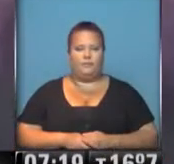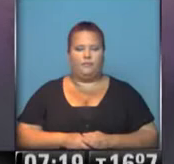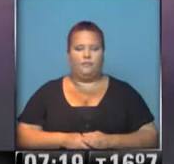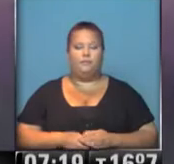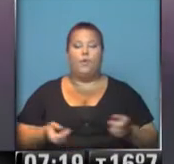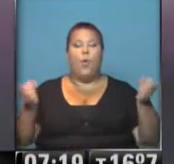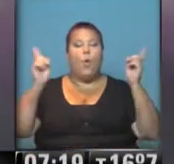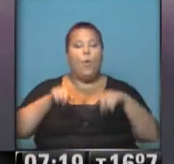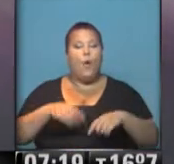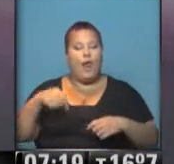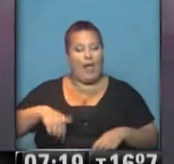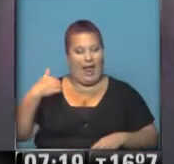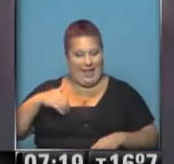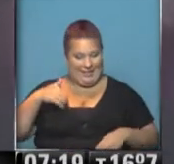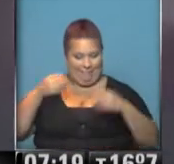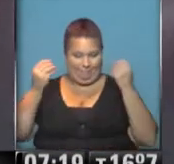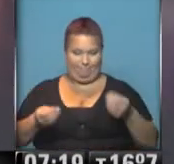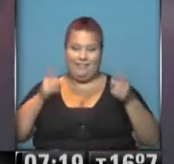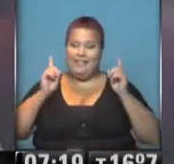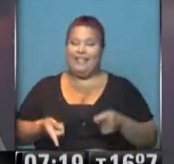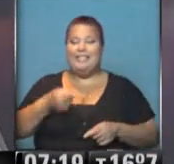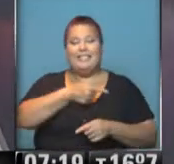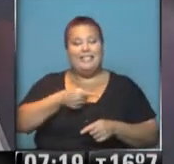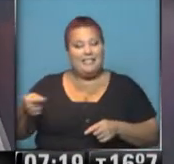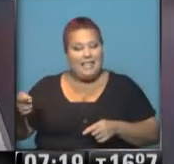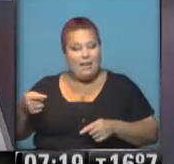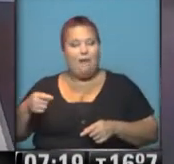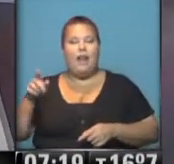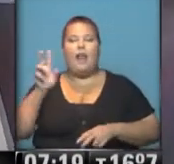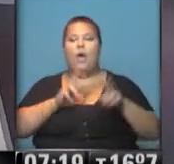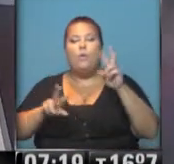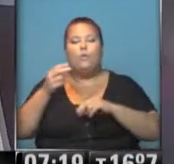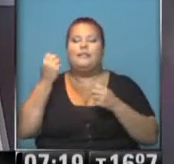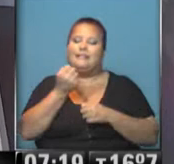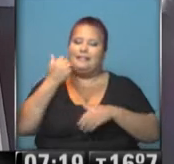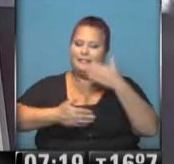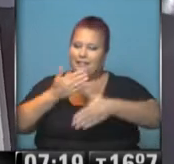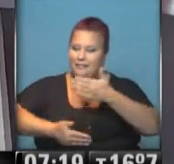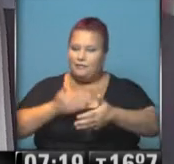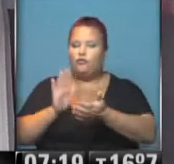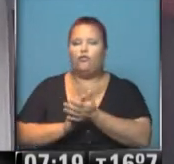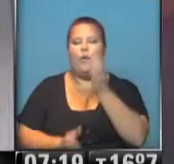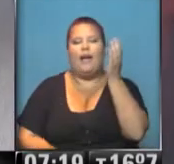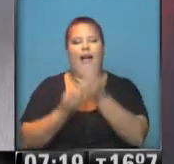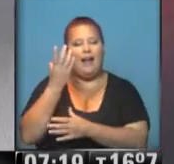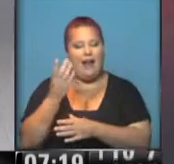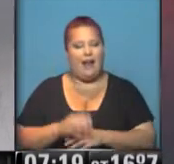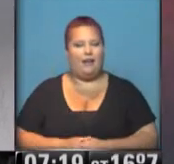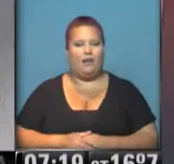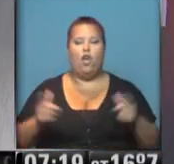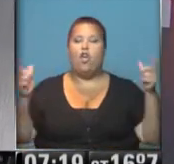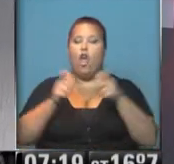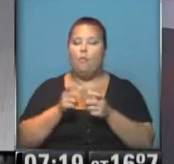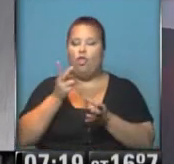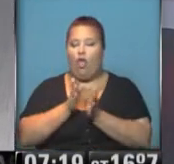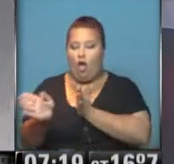Volvemos ahora a la Argentina porque también es una semana en donde se busca avanzar y con paso firme en la creación de la comisión